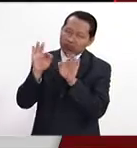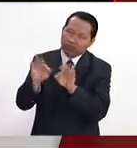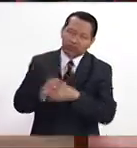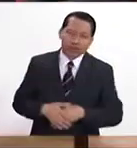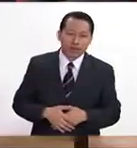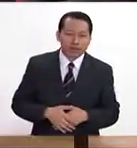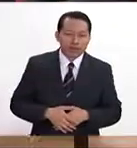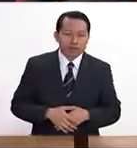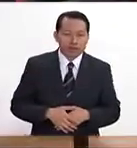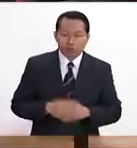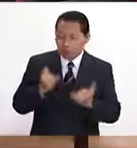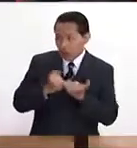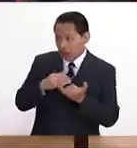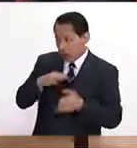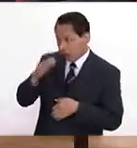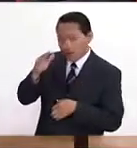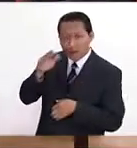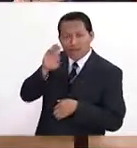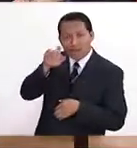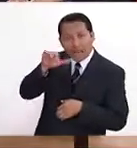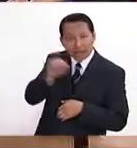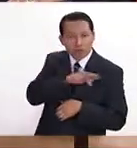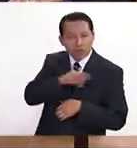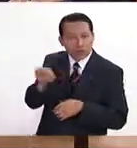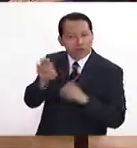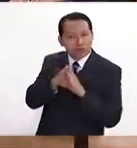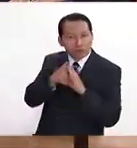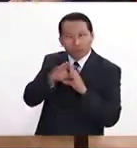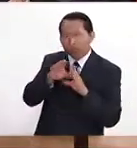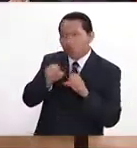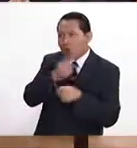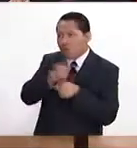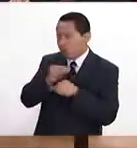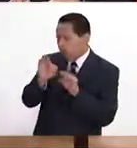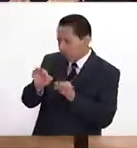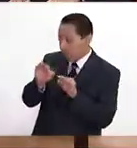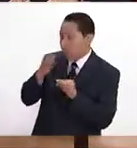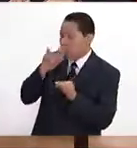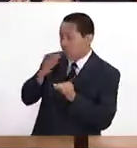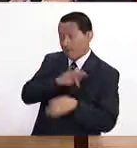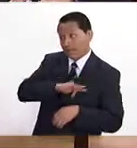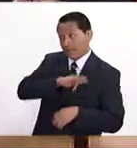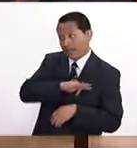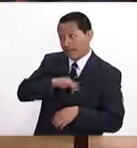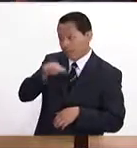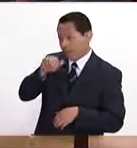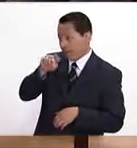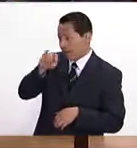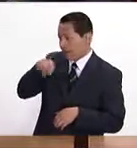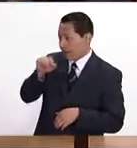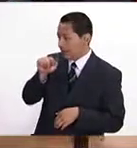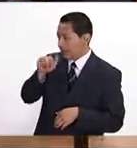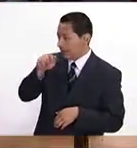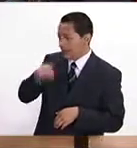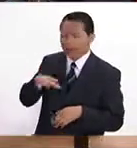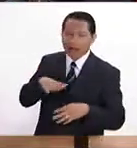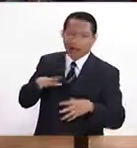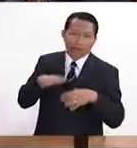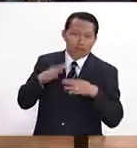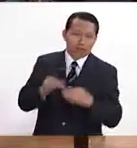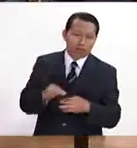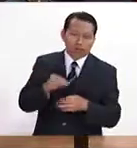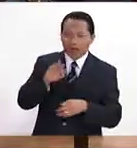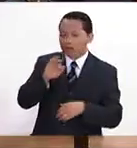económicas no lo permiten, pues uno puede ir buscando y arrastrando esas oportunidades. Pues felicidades, Martín Sebastián, fundador de la